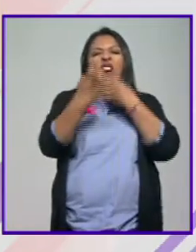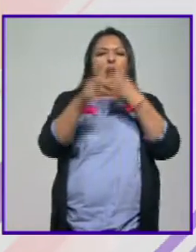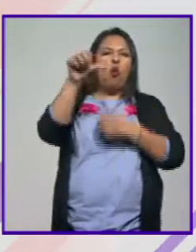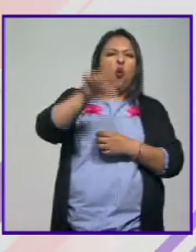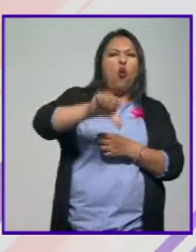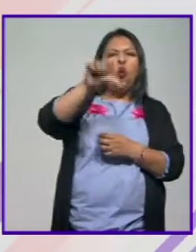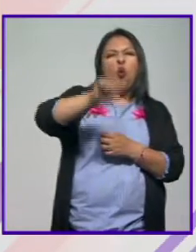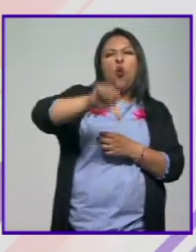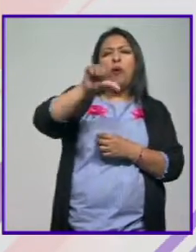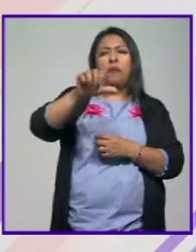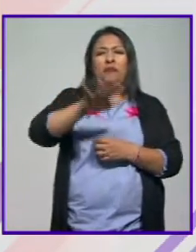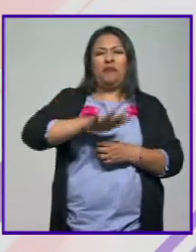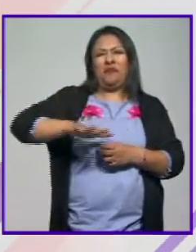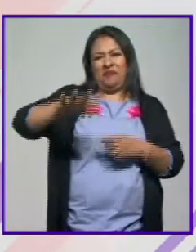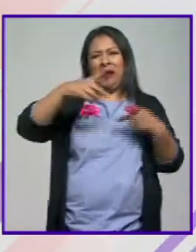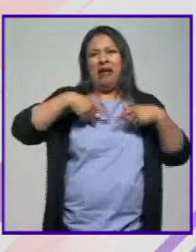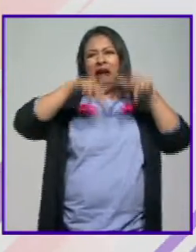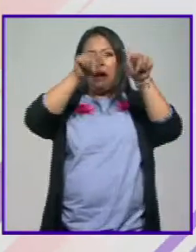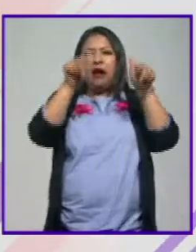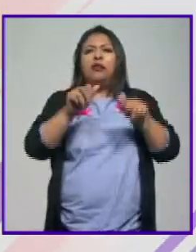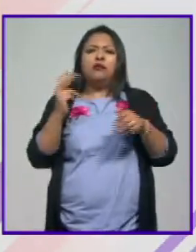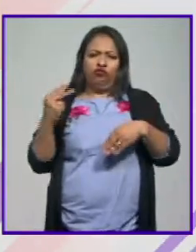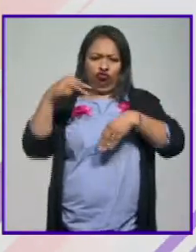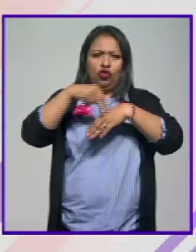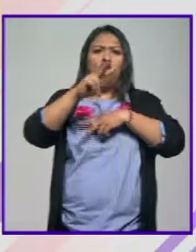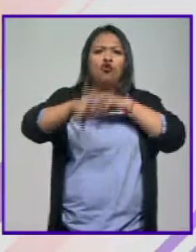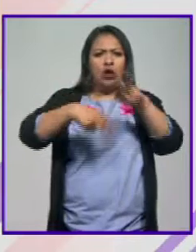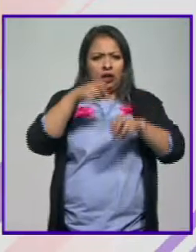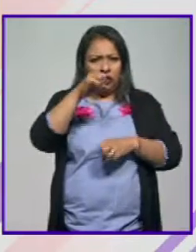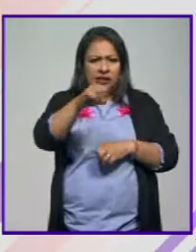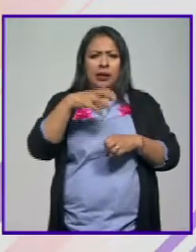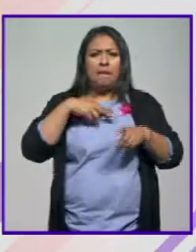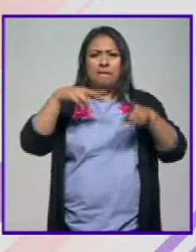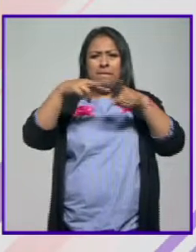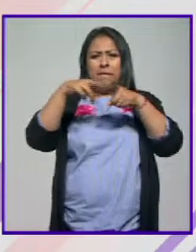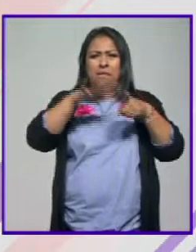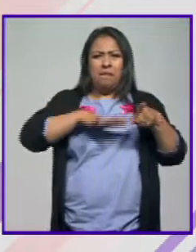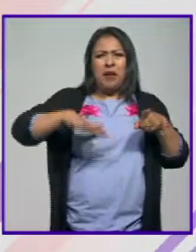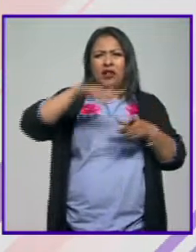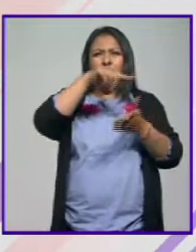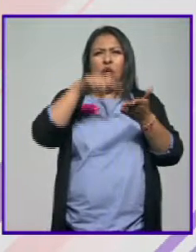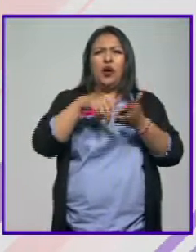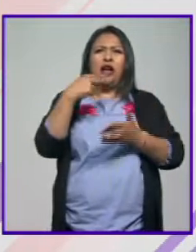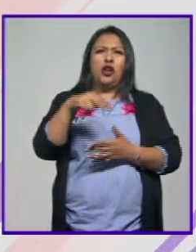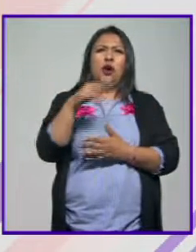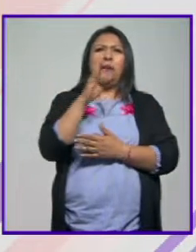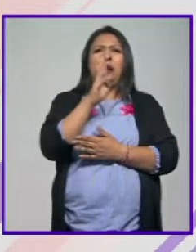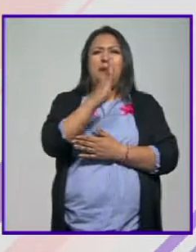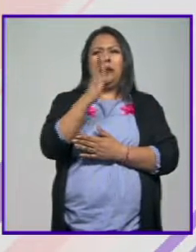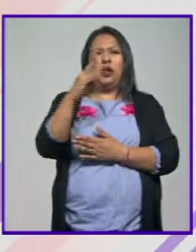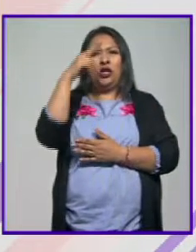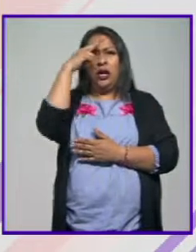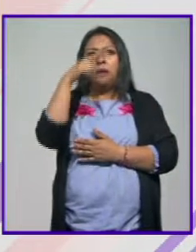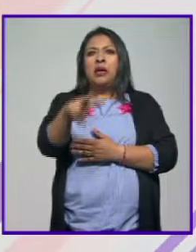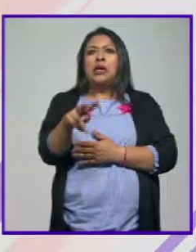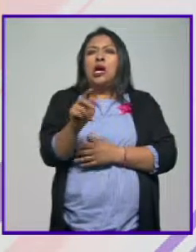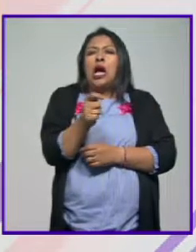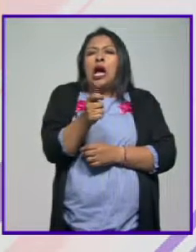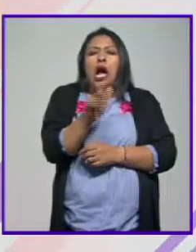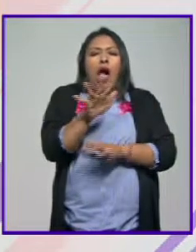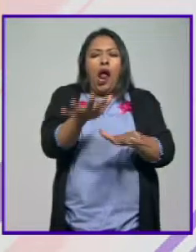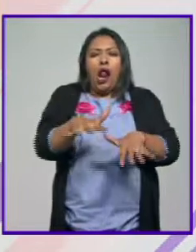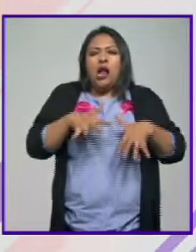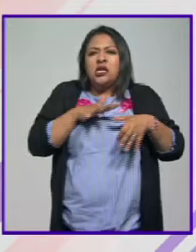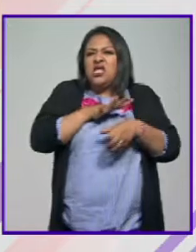ambiente, la comunidad artística sí estuvo presente, el patio Octavio Paz de la Biblioteca de México estaba prácticamente